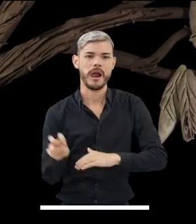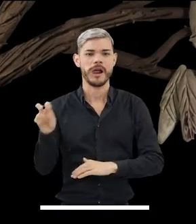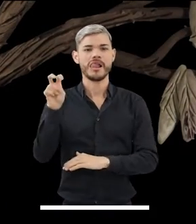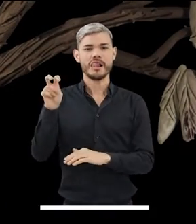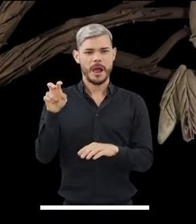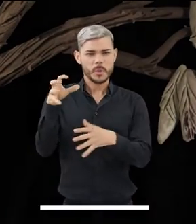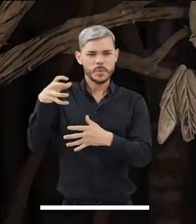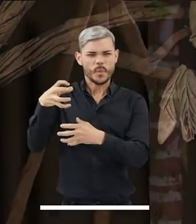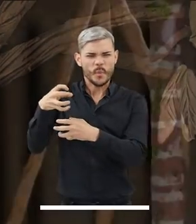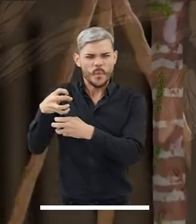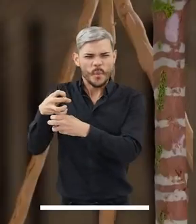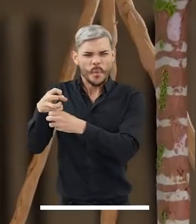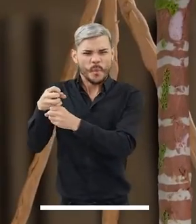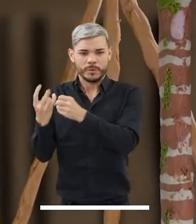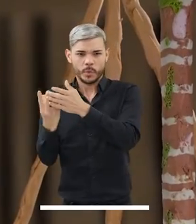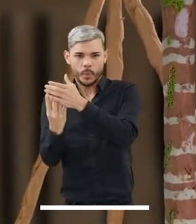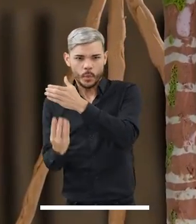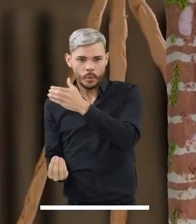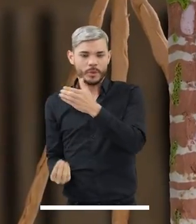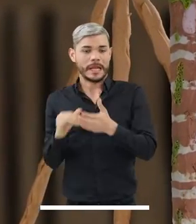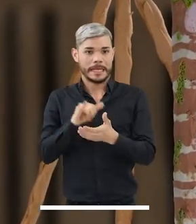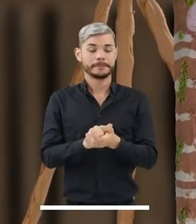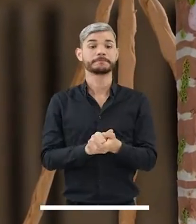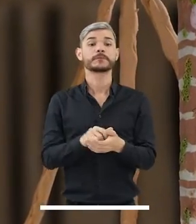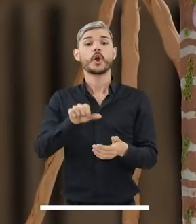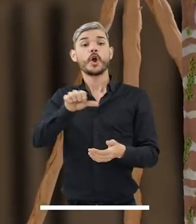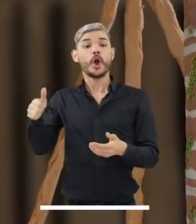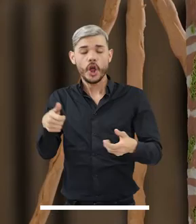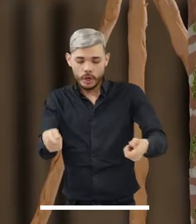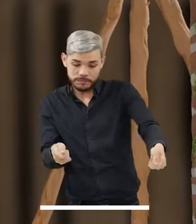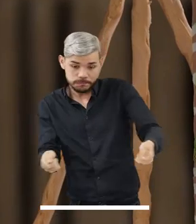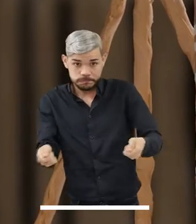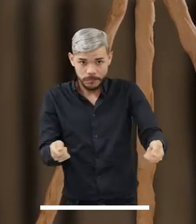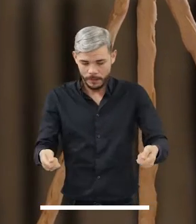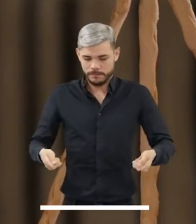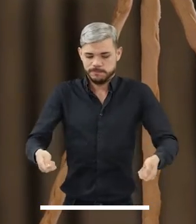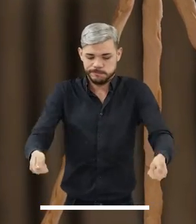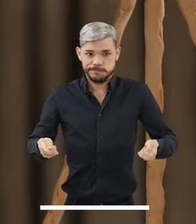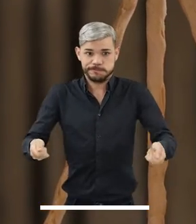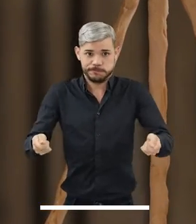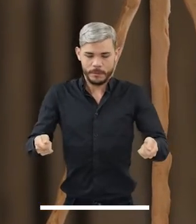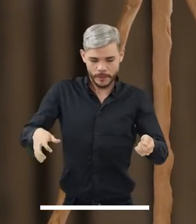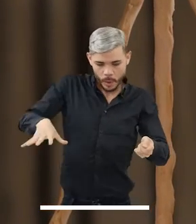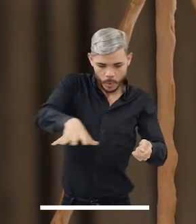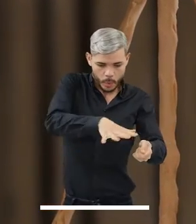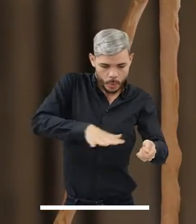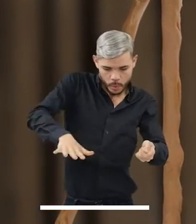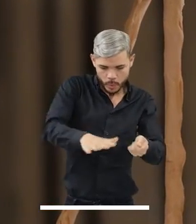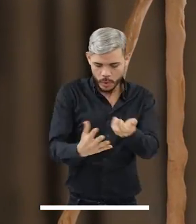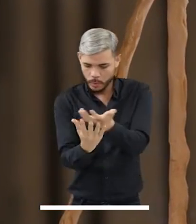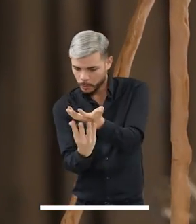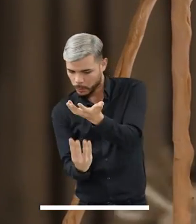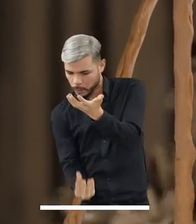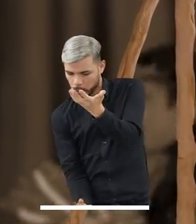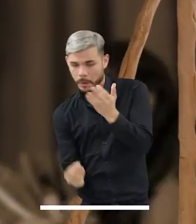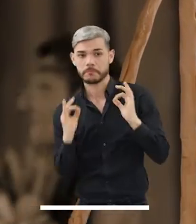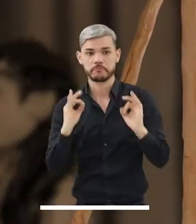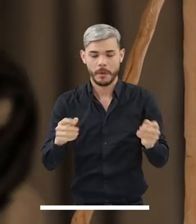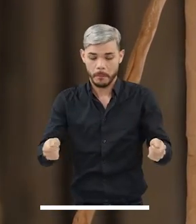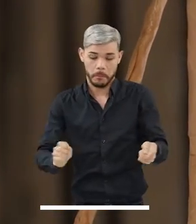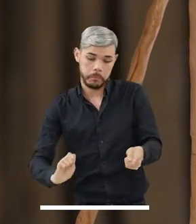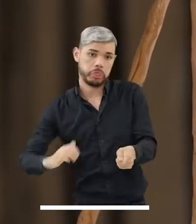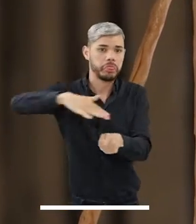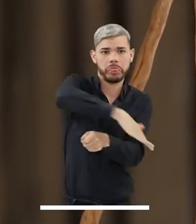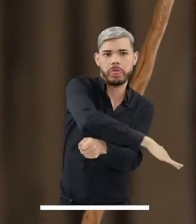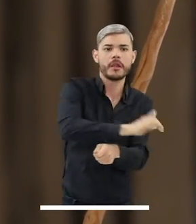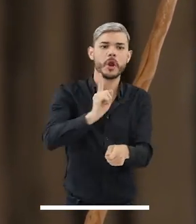anaconda. El colador, un cesto usado para separar las impurezas de masa que, gracias a su forma cóncava, no